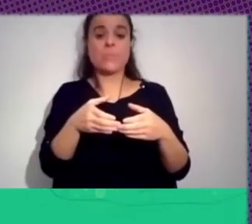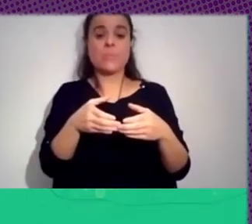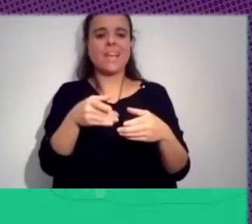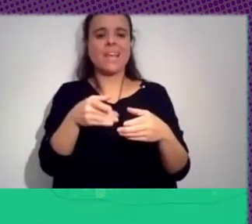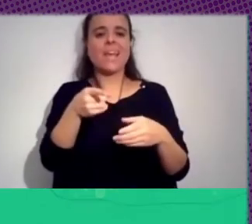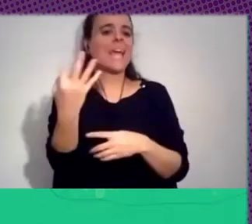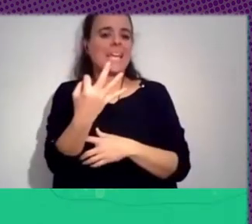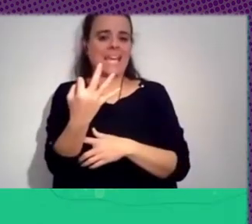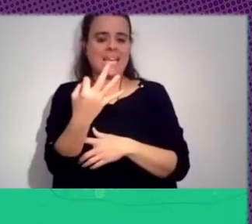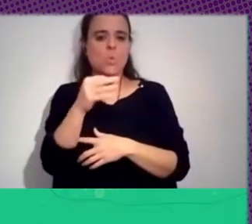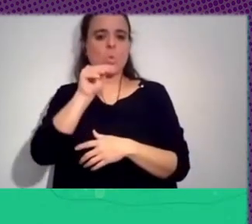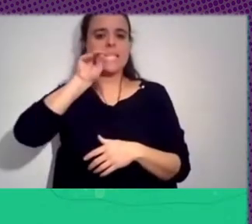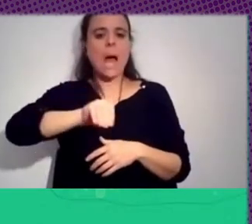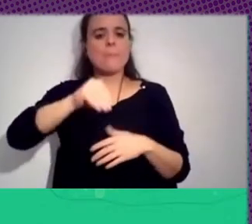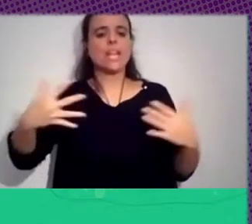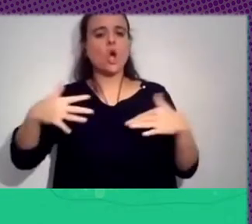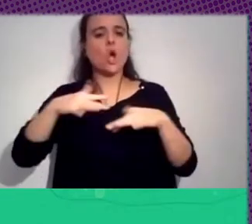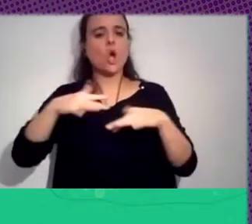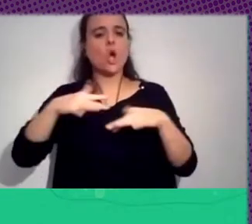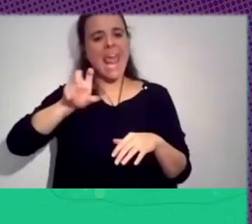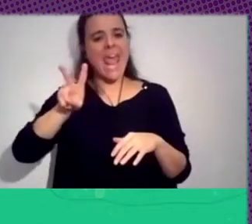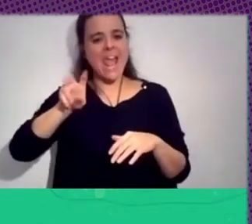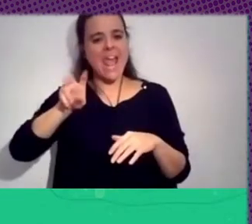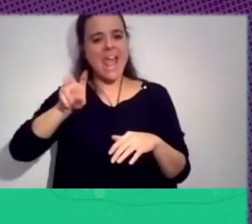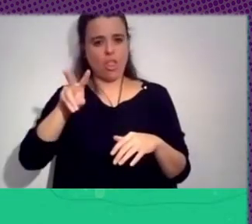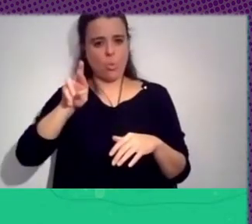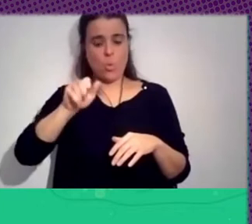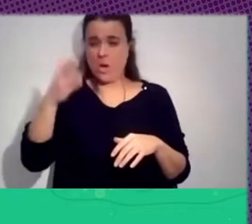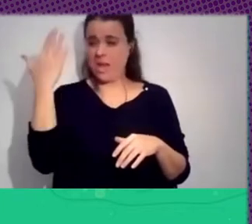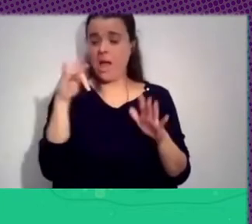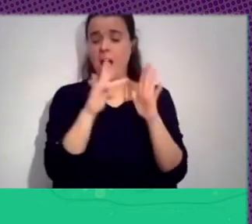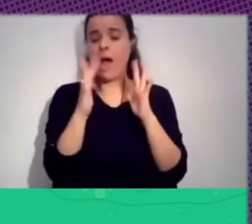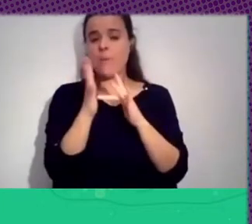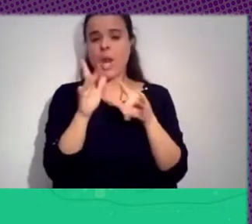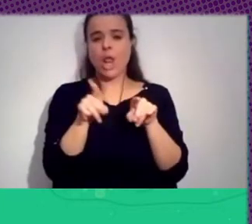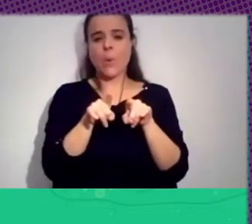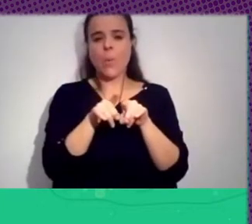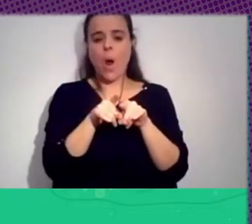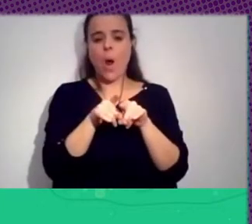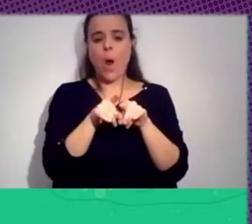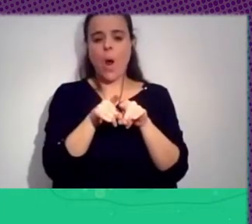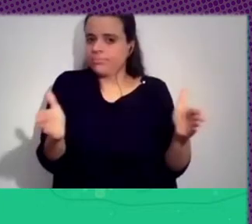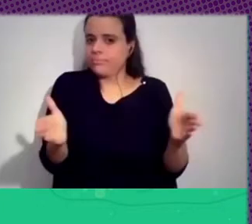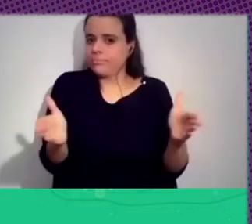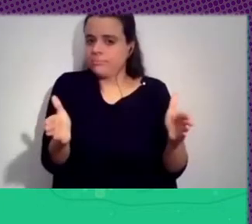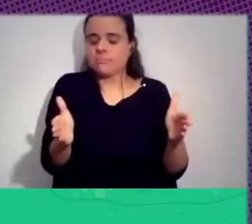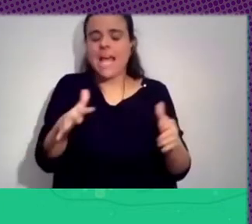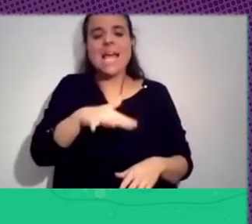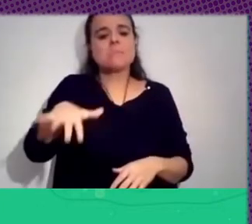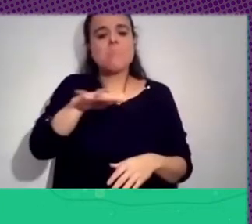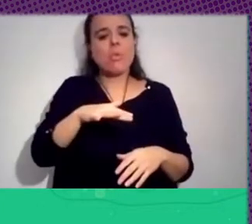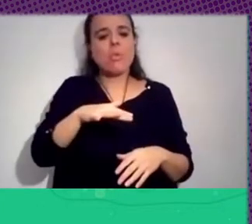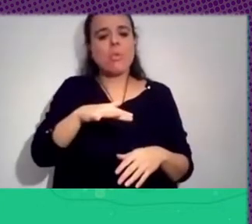allá por abril en el que abrimos un espacio para ponernos a compartir ideas